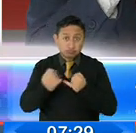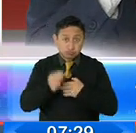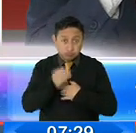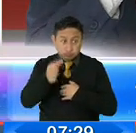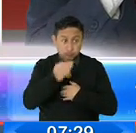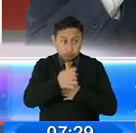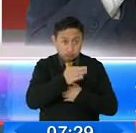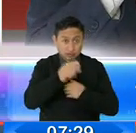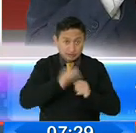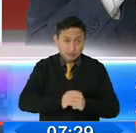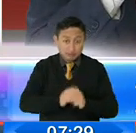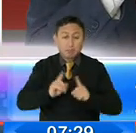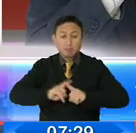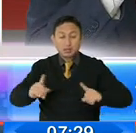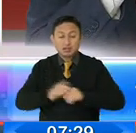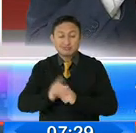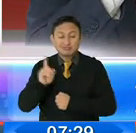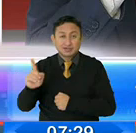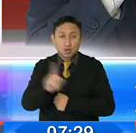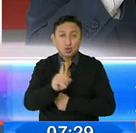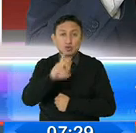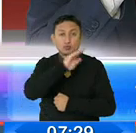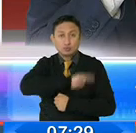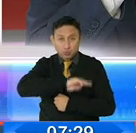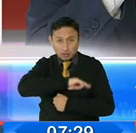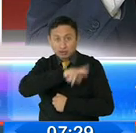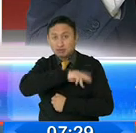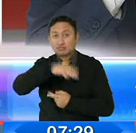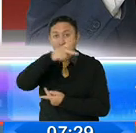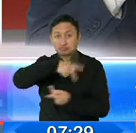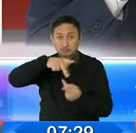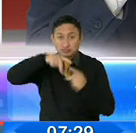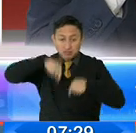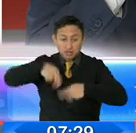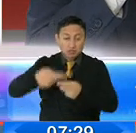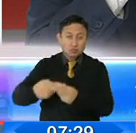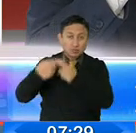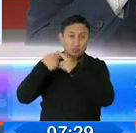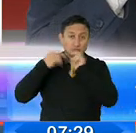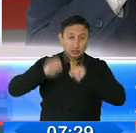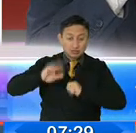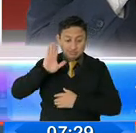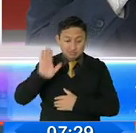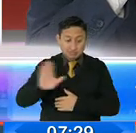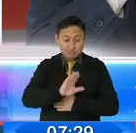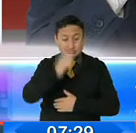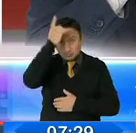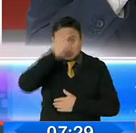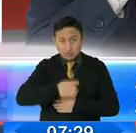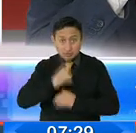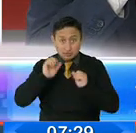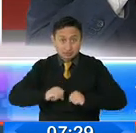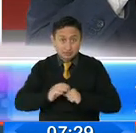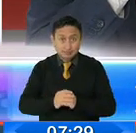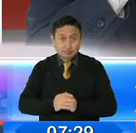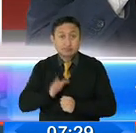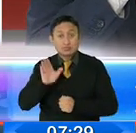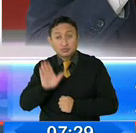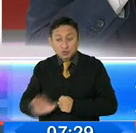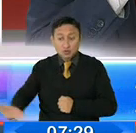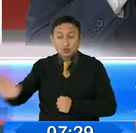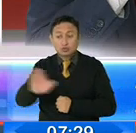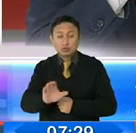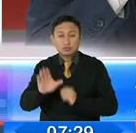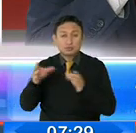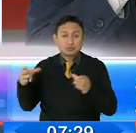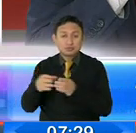Consecuentemente, cada gobierno autónomo descentralizado va a adquirir sus responsabilidades y tomar las decisiones que le convengan en base a las circunstancias y